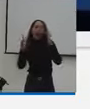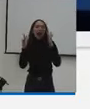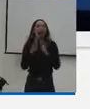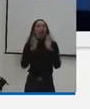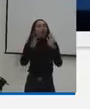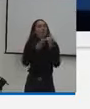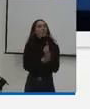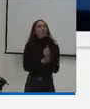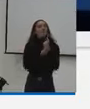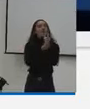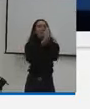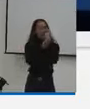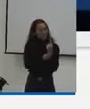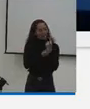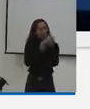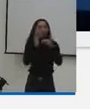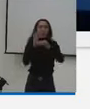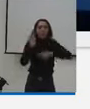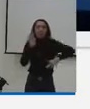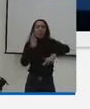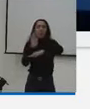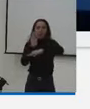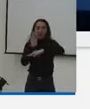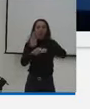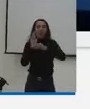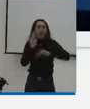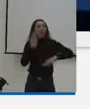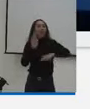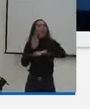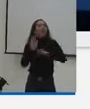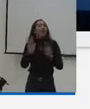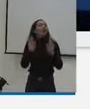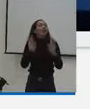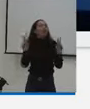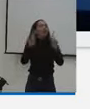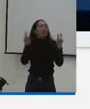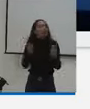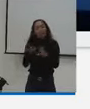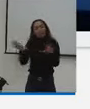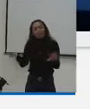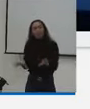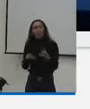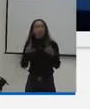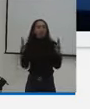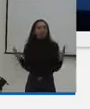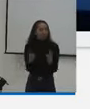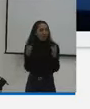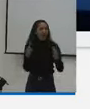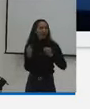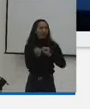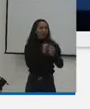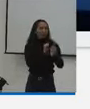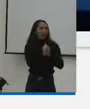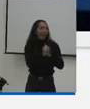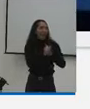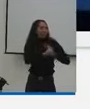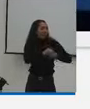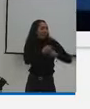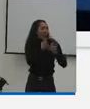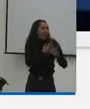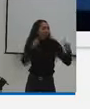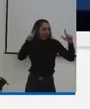para el deporte la recreación la actividad física y el aprovechamiento del tiempo libre pero también